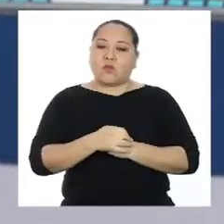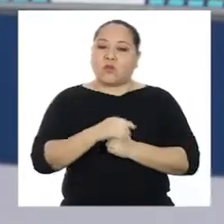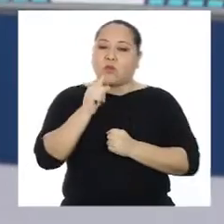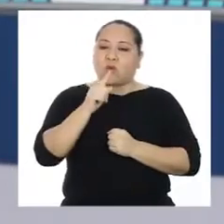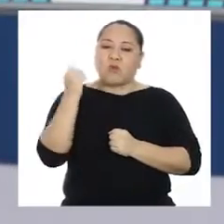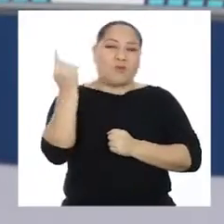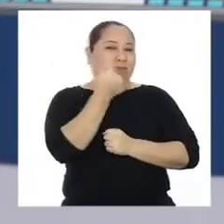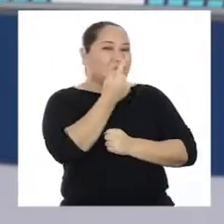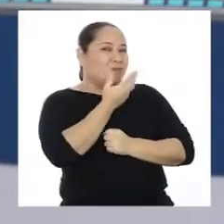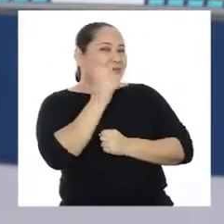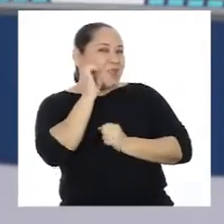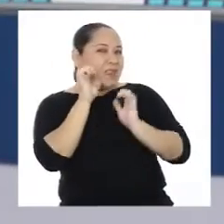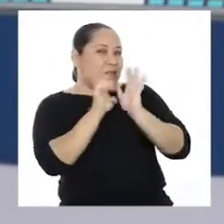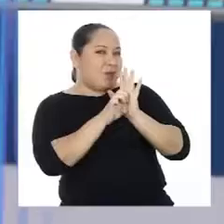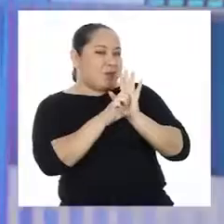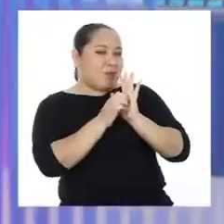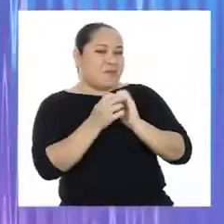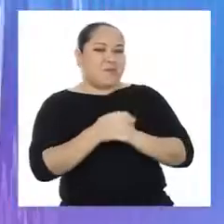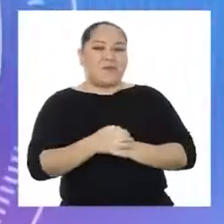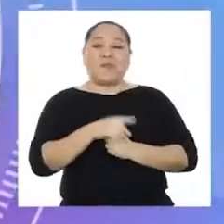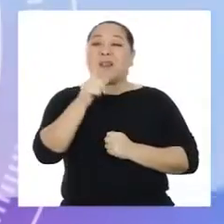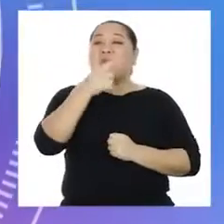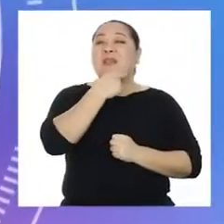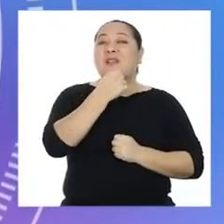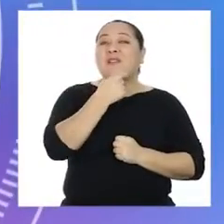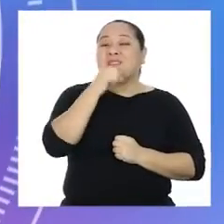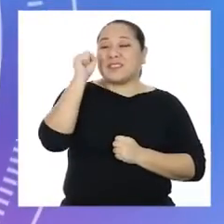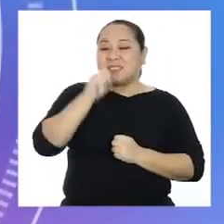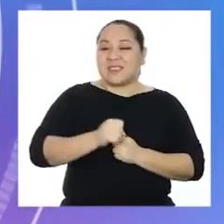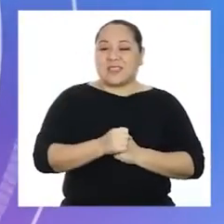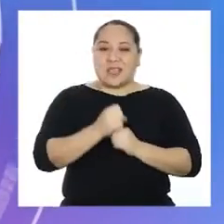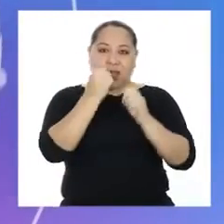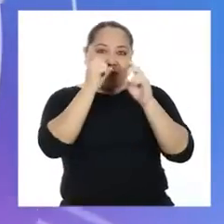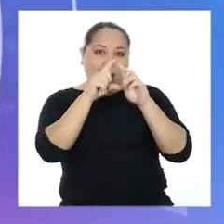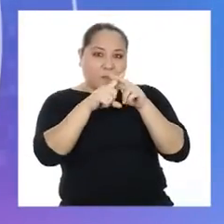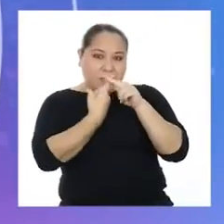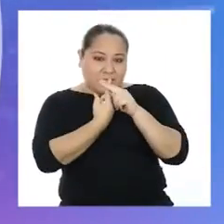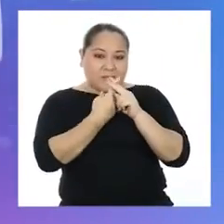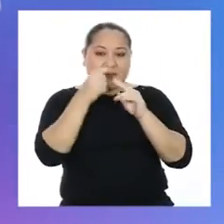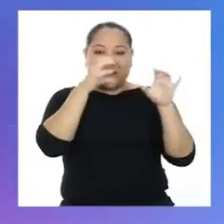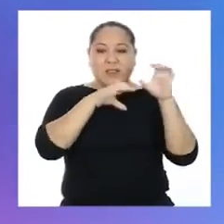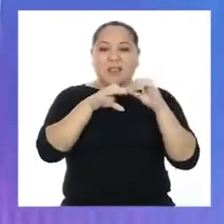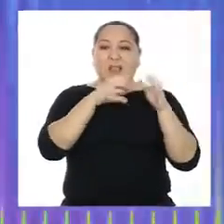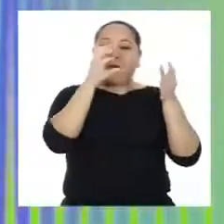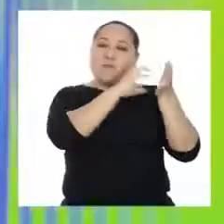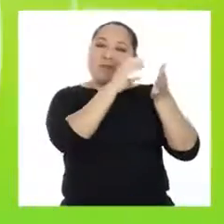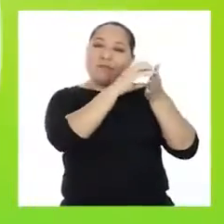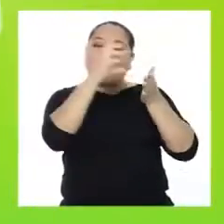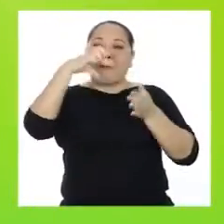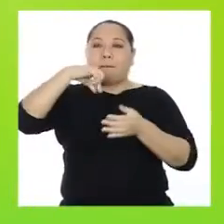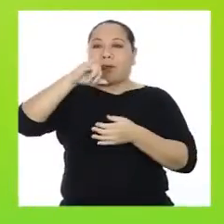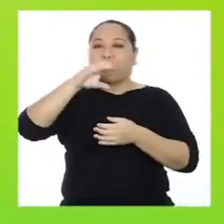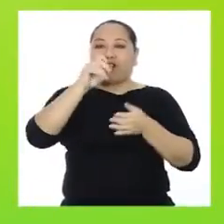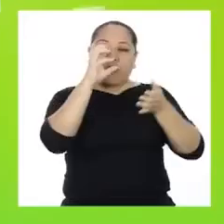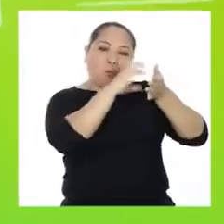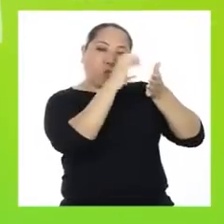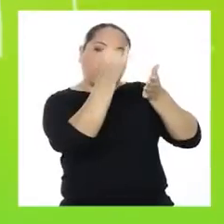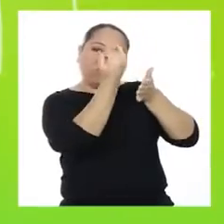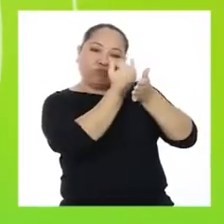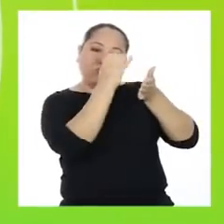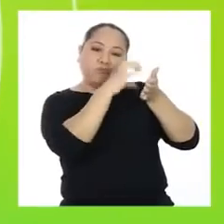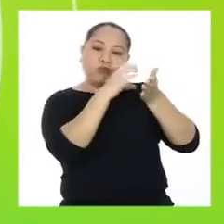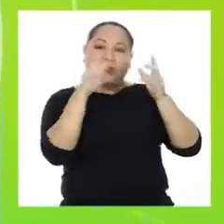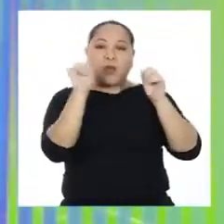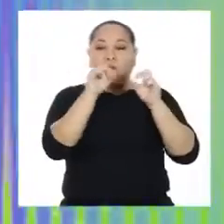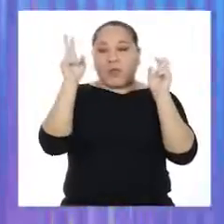¿Un ícono como este? Me gusta. Entonces, empecemos a hacer nuestro pictograma. Le